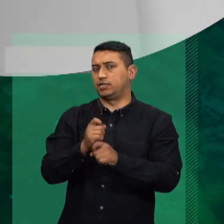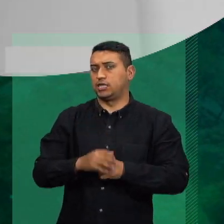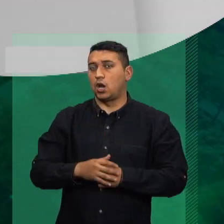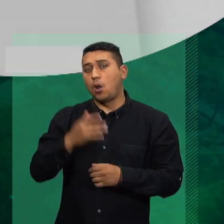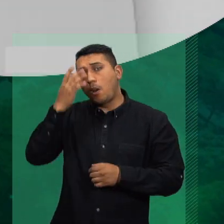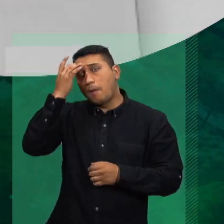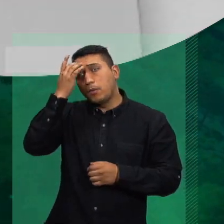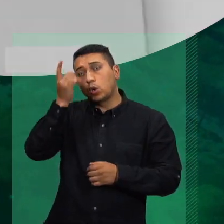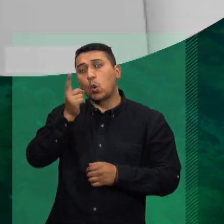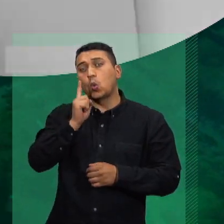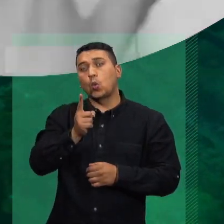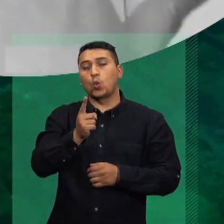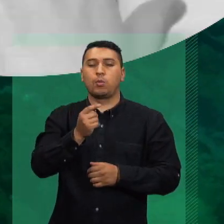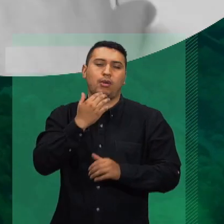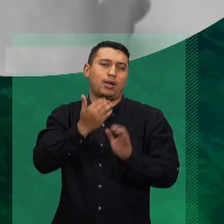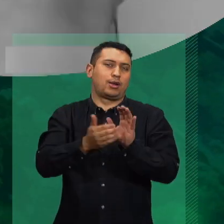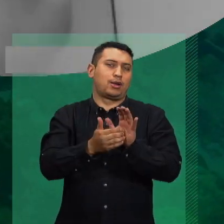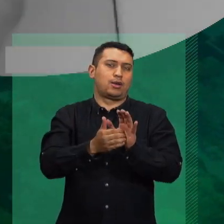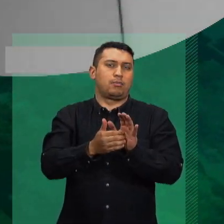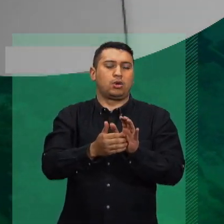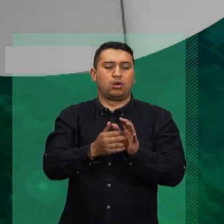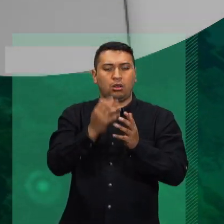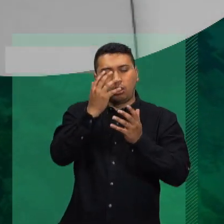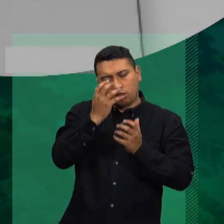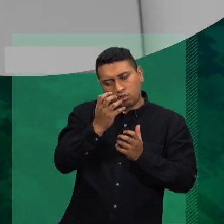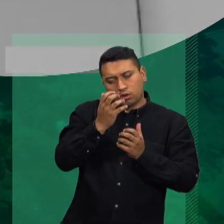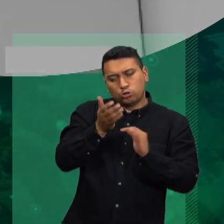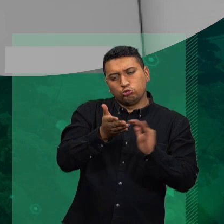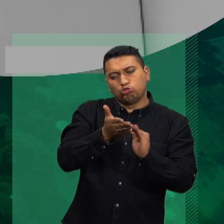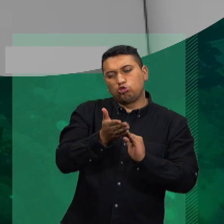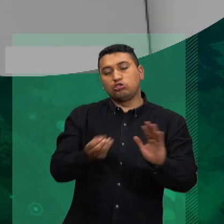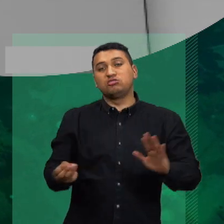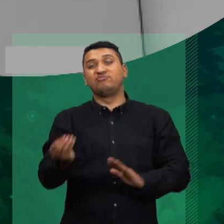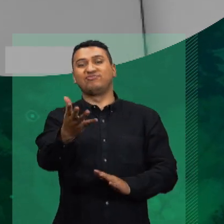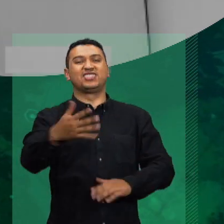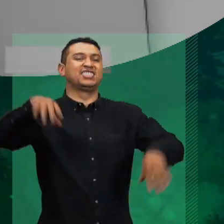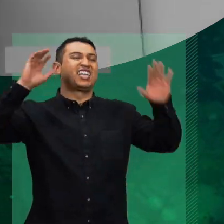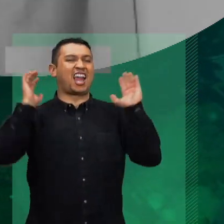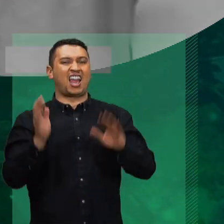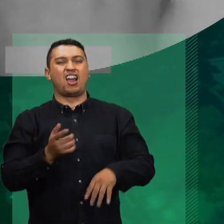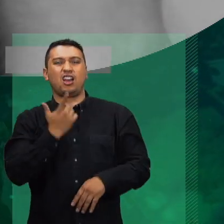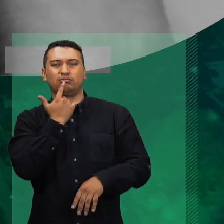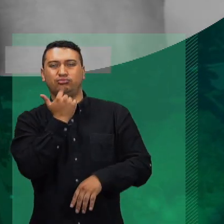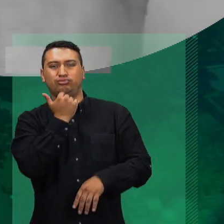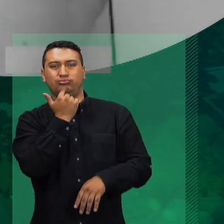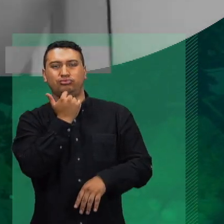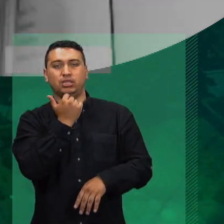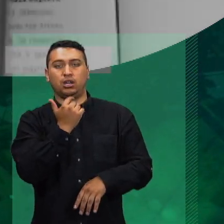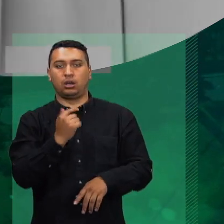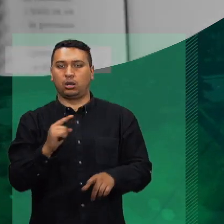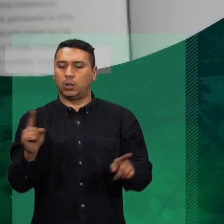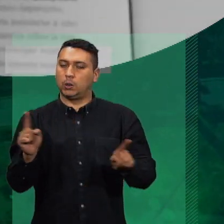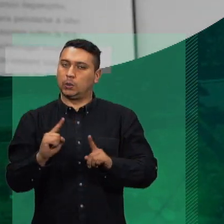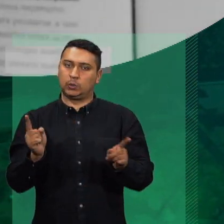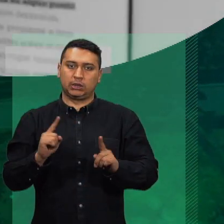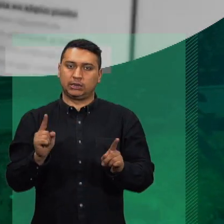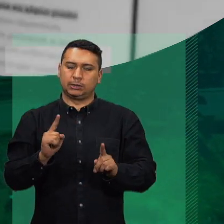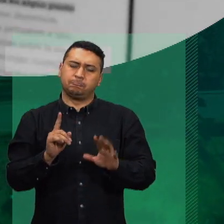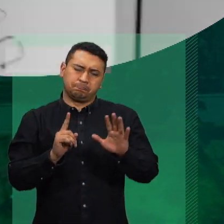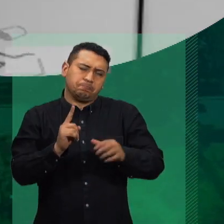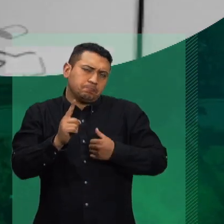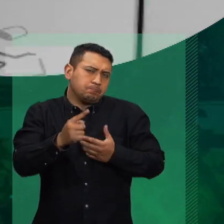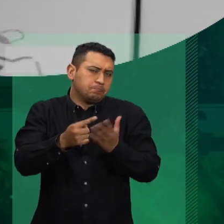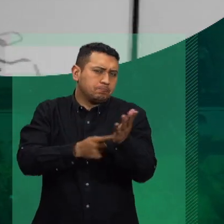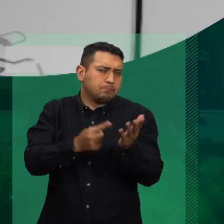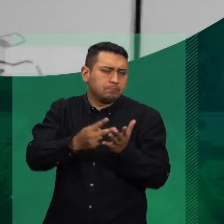hay una cura sencilla, porque no hay una solución fácil. Lo que yo sí les quiero decir es primero, recuerden que eso que la mente les está